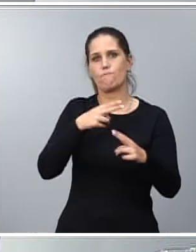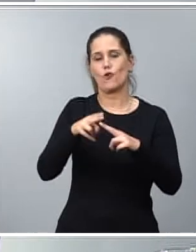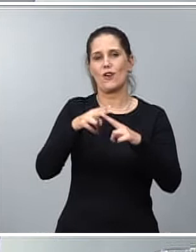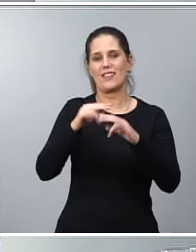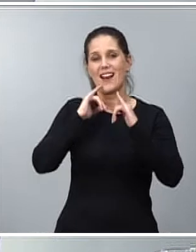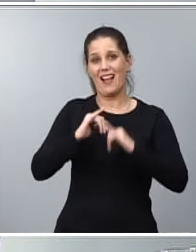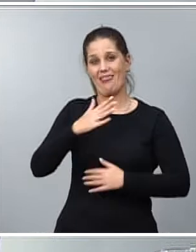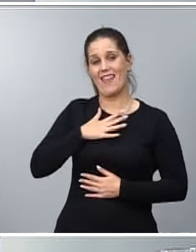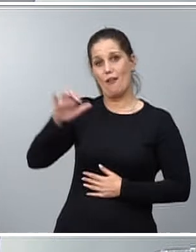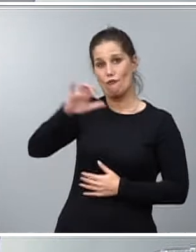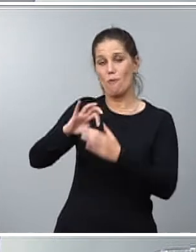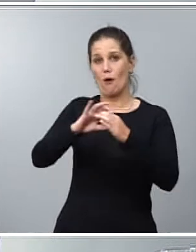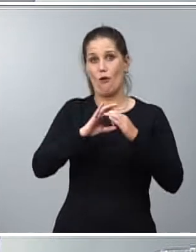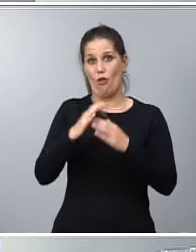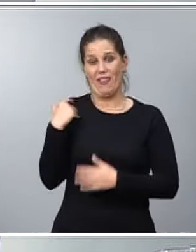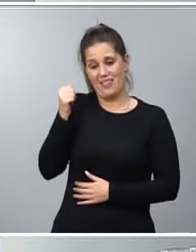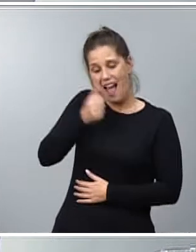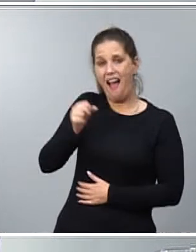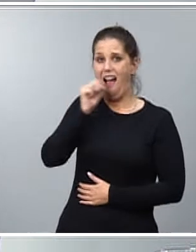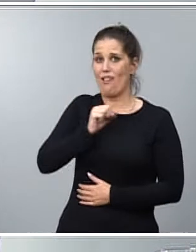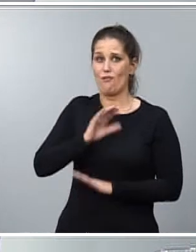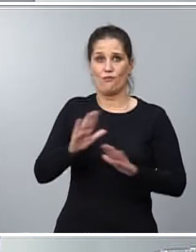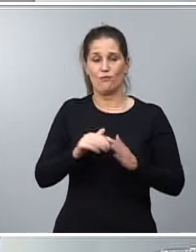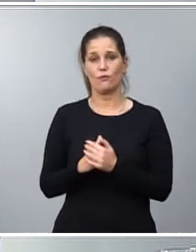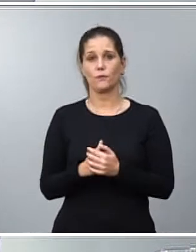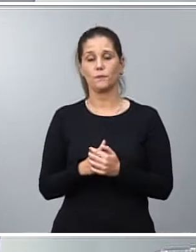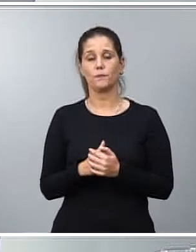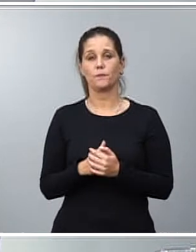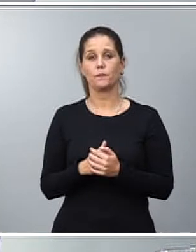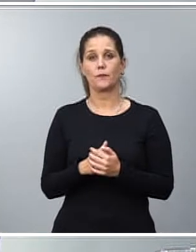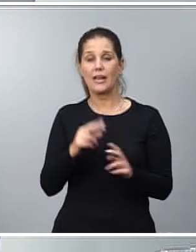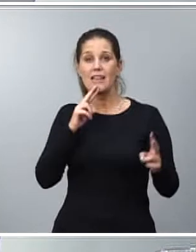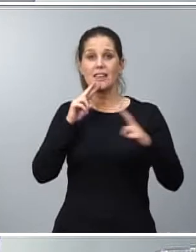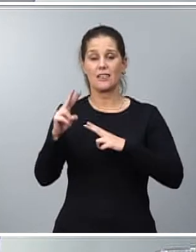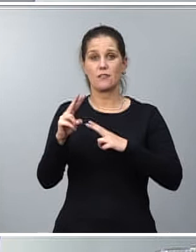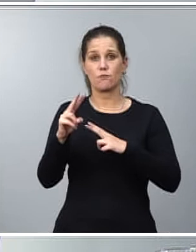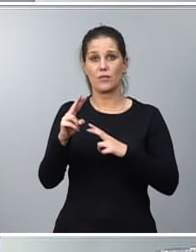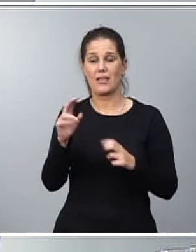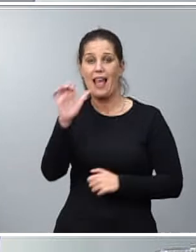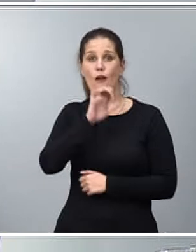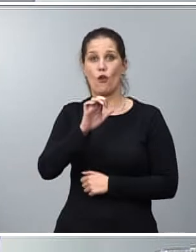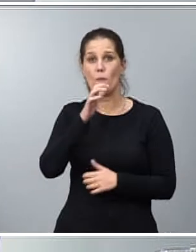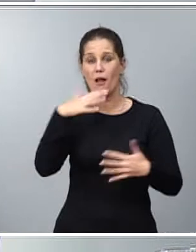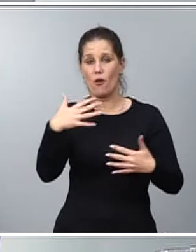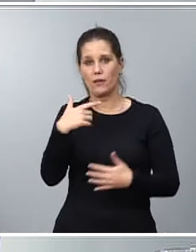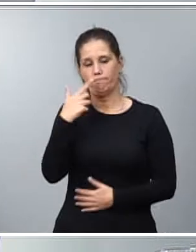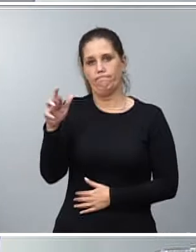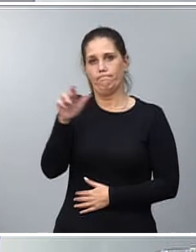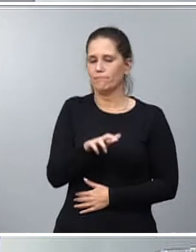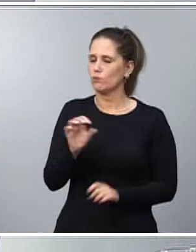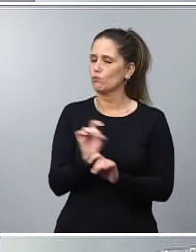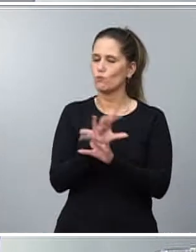muchísimos años. La respuesta a que da Europa incide de manera clara en los